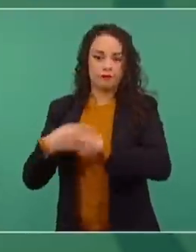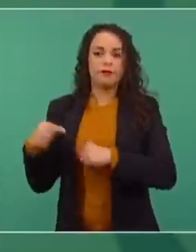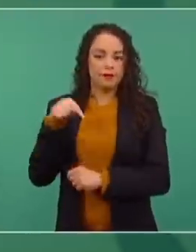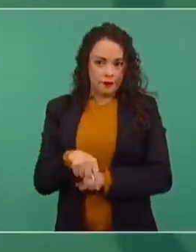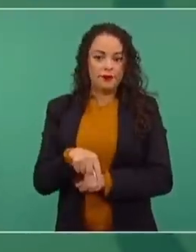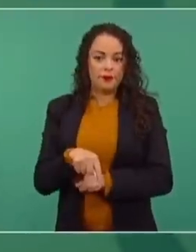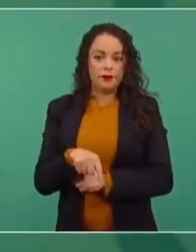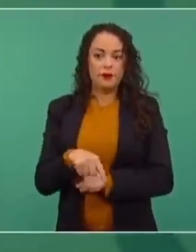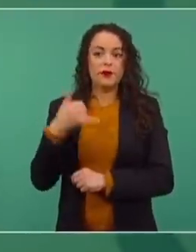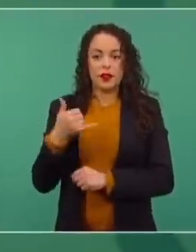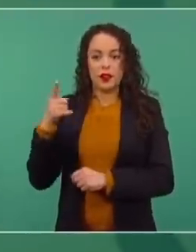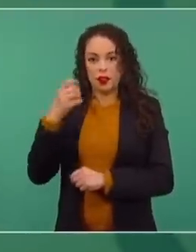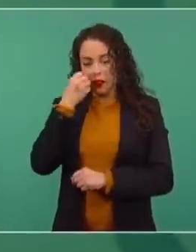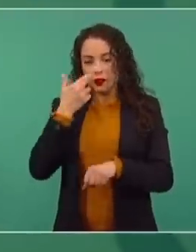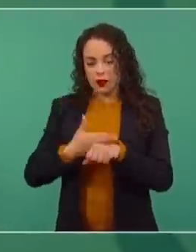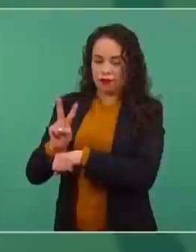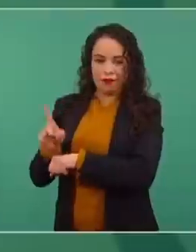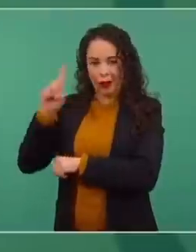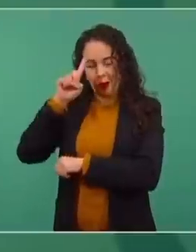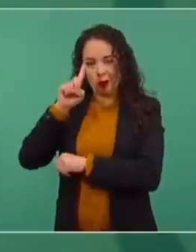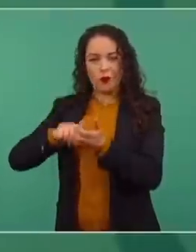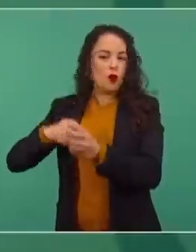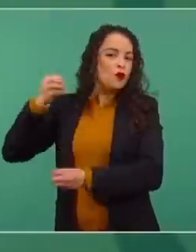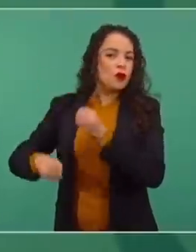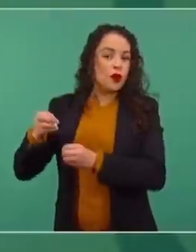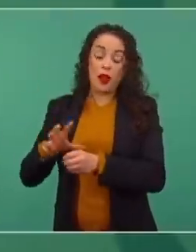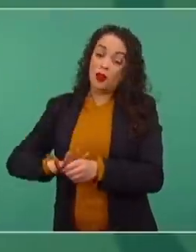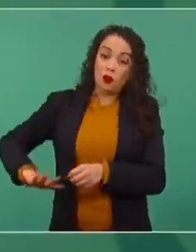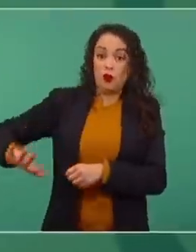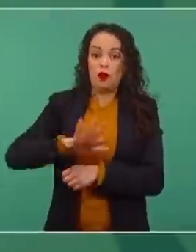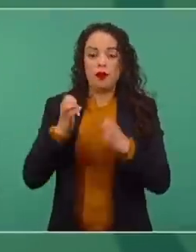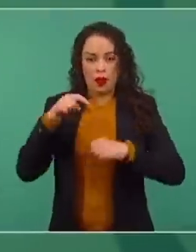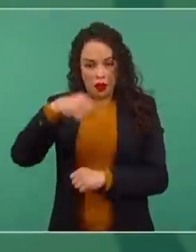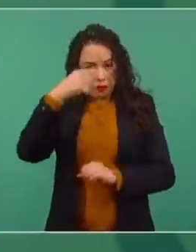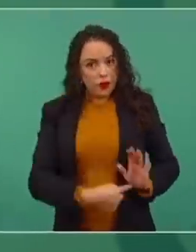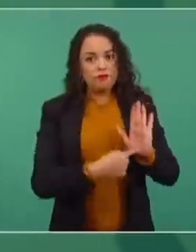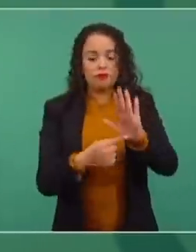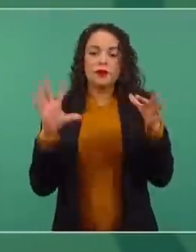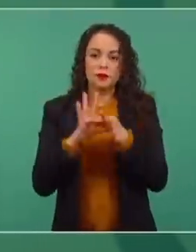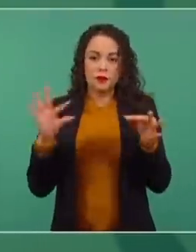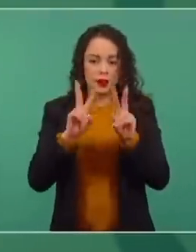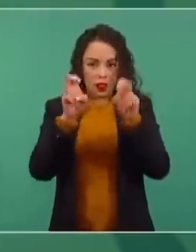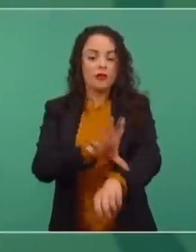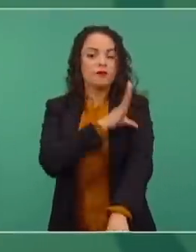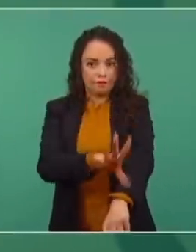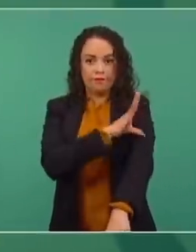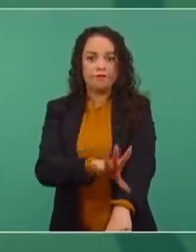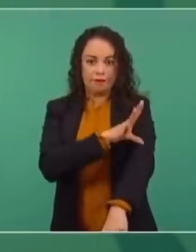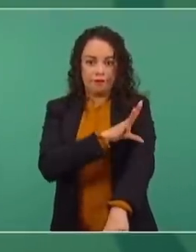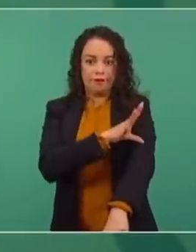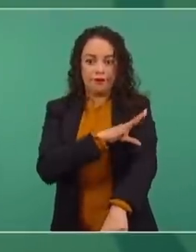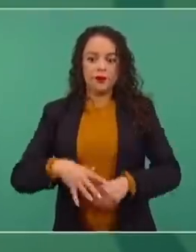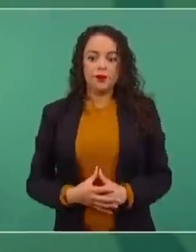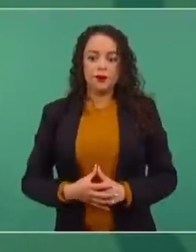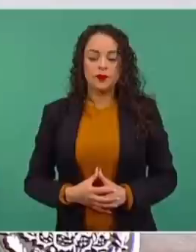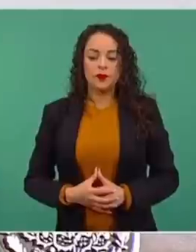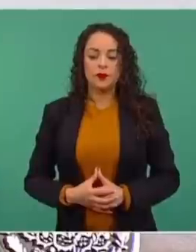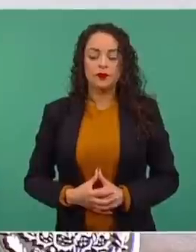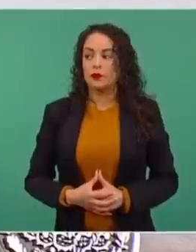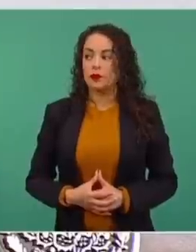también el secretario de Gobernación y la consejera jurídica para exponer aquí sobre la reforma energética. Y no hay